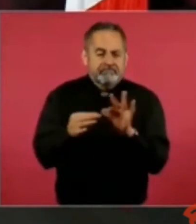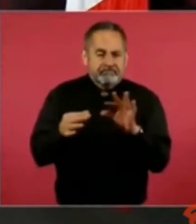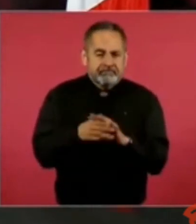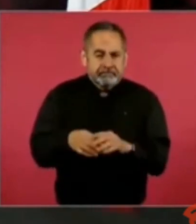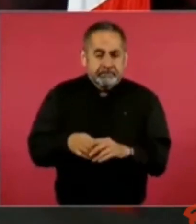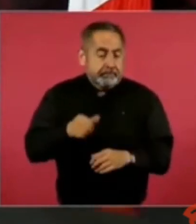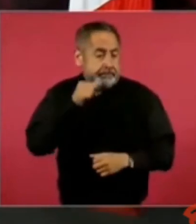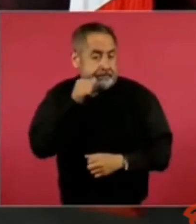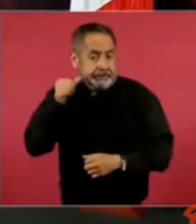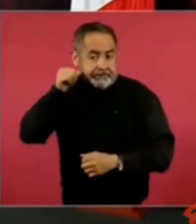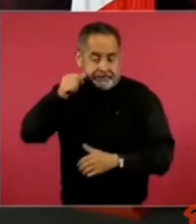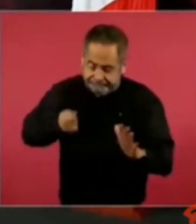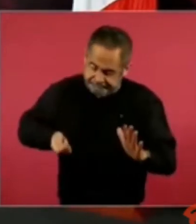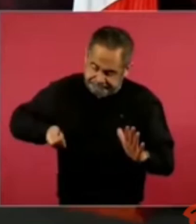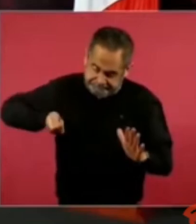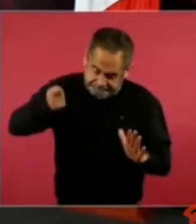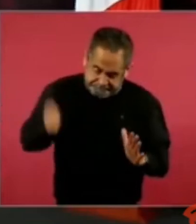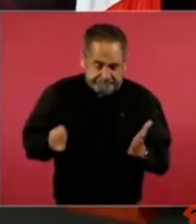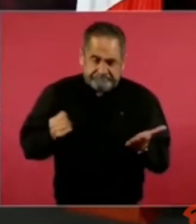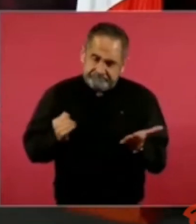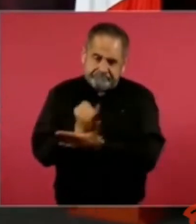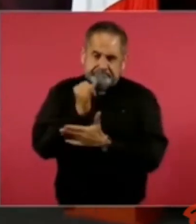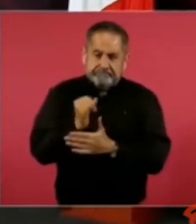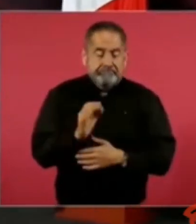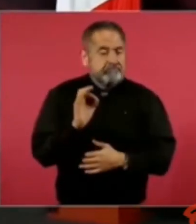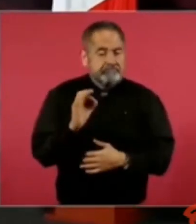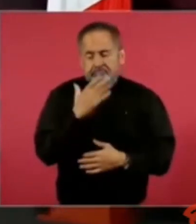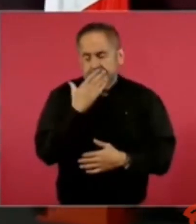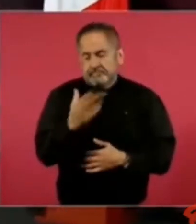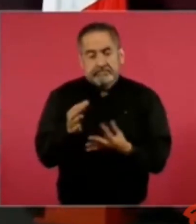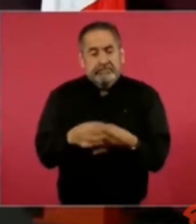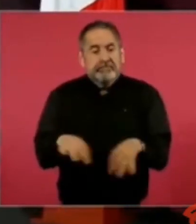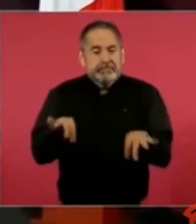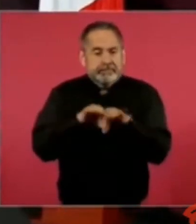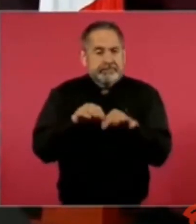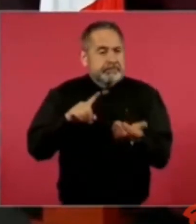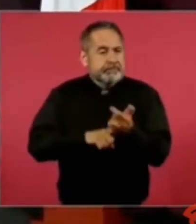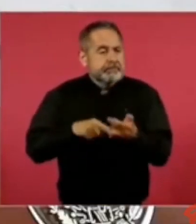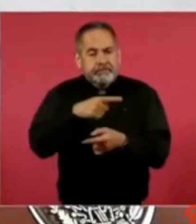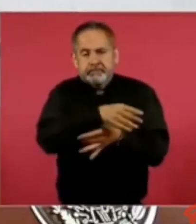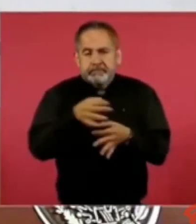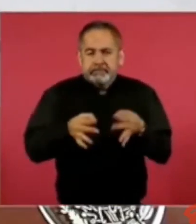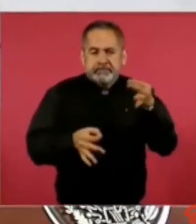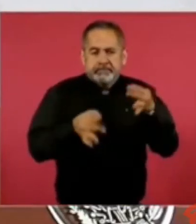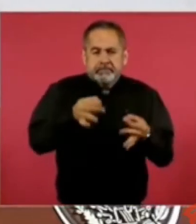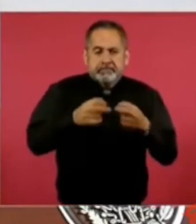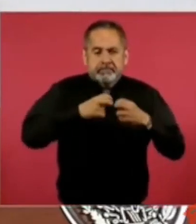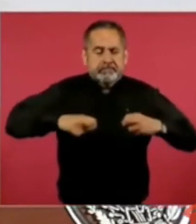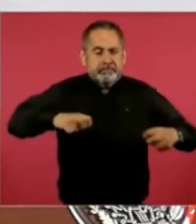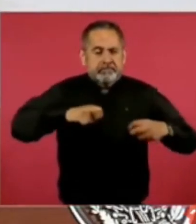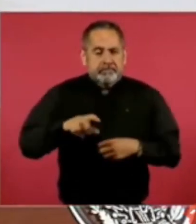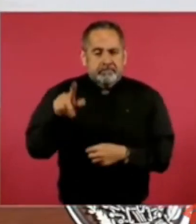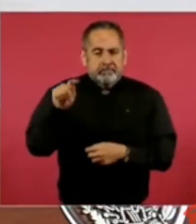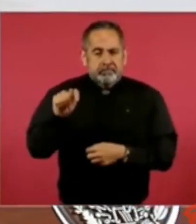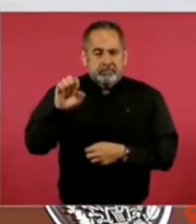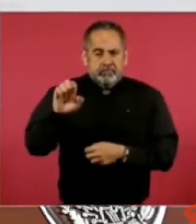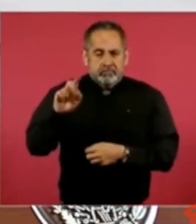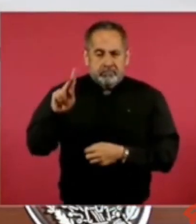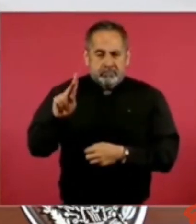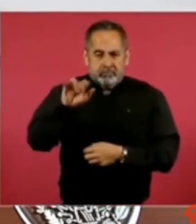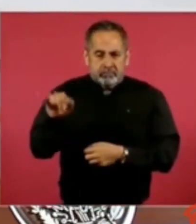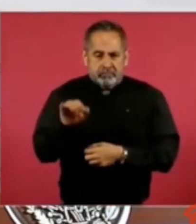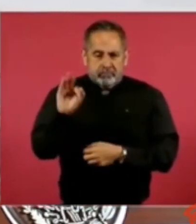resolvieron ayer los magistrados del tribunal electoral y